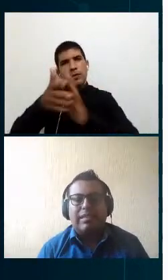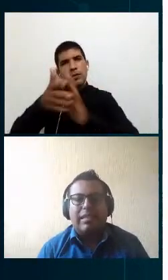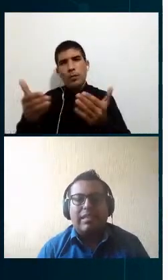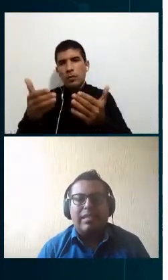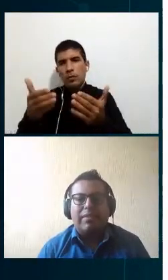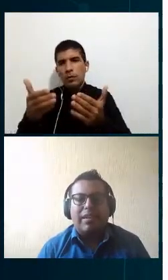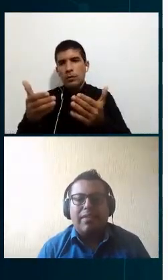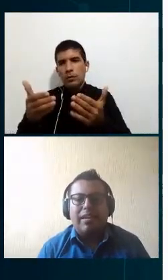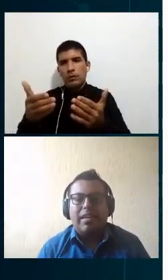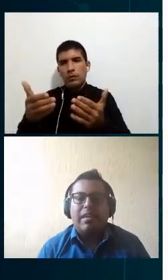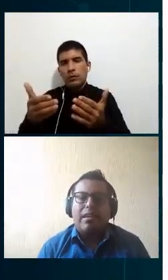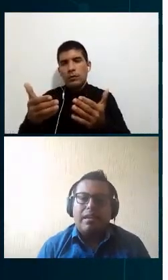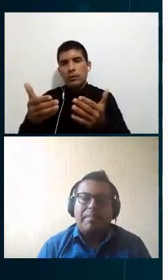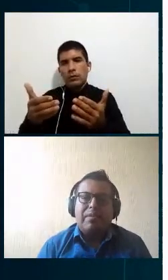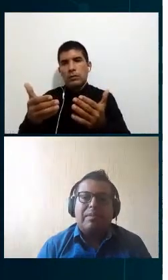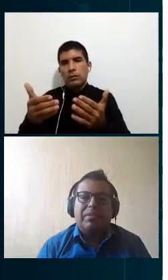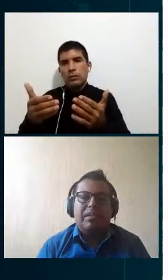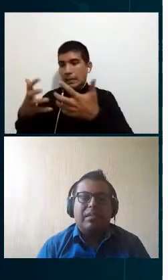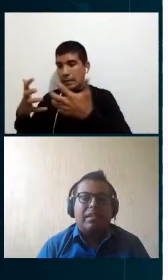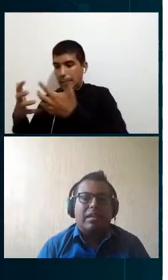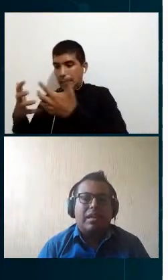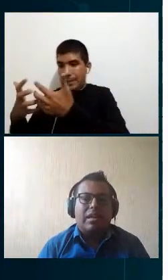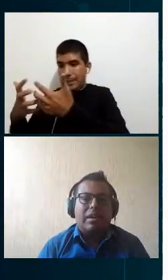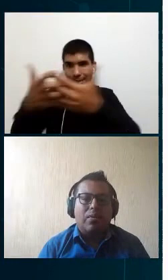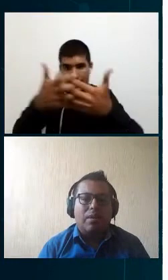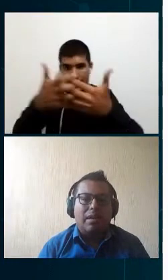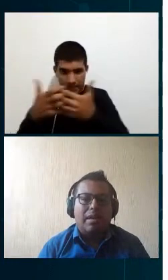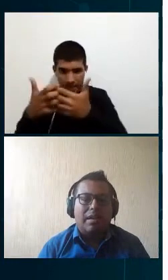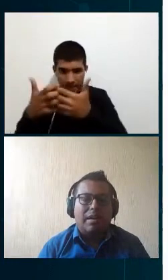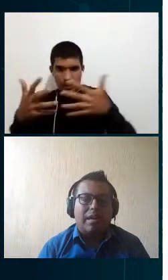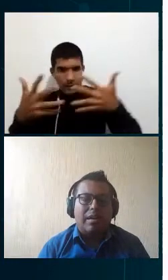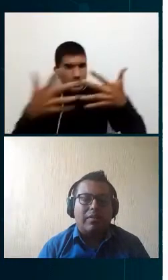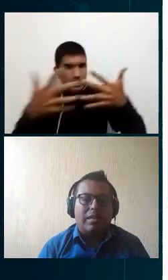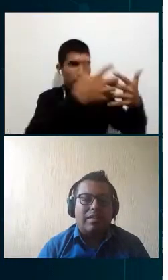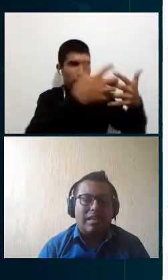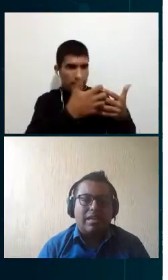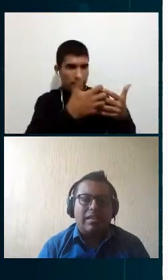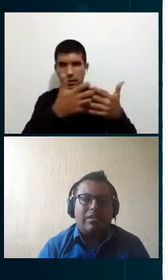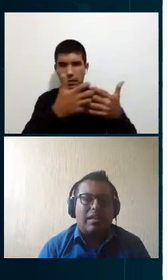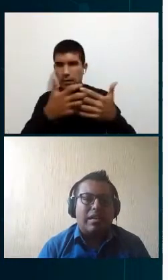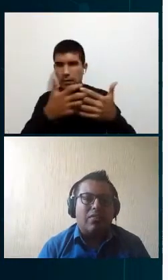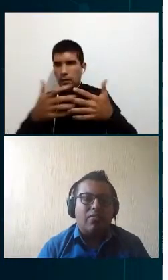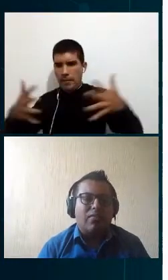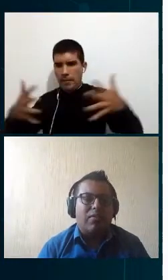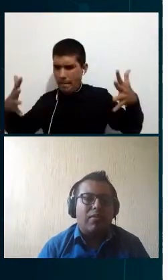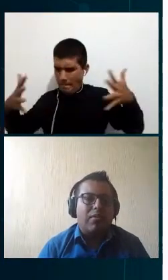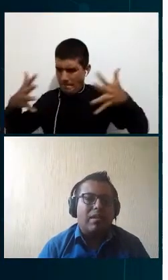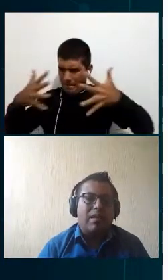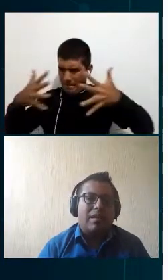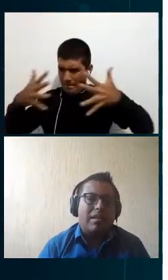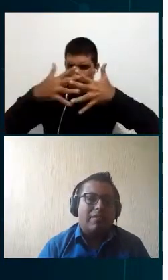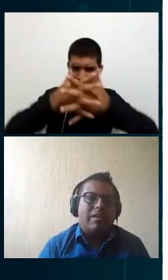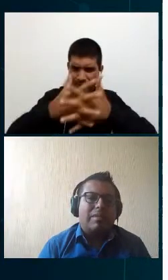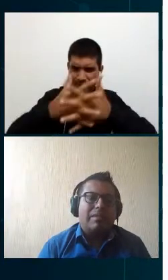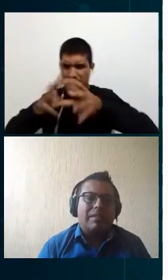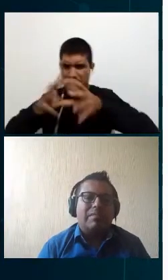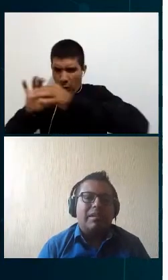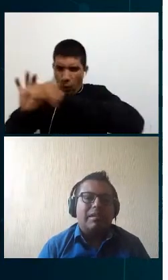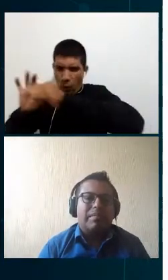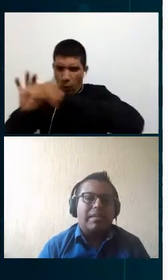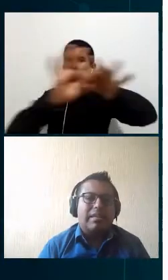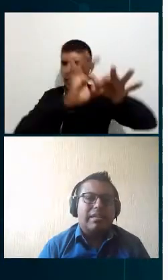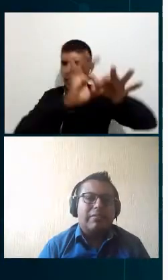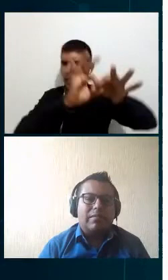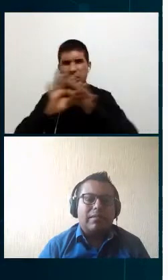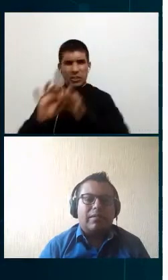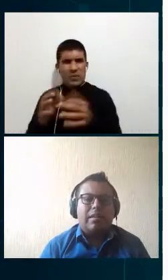va a ser bastante breve pero vamos a tener una charla adicional en un foro en el cual vamos a